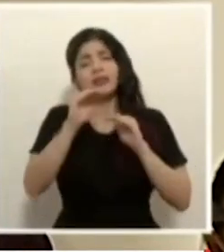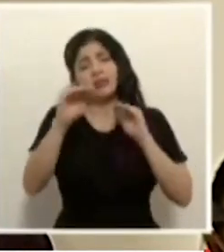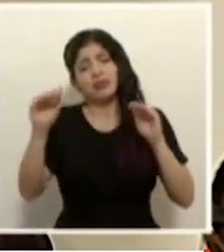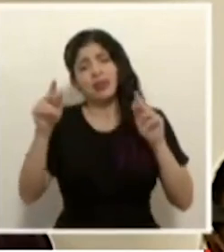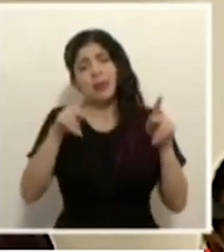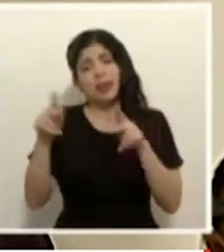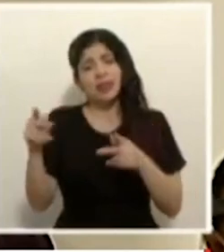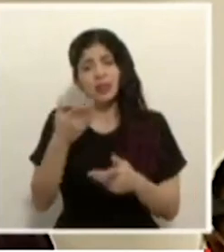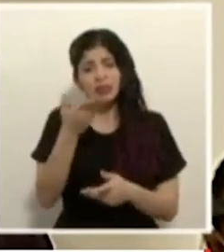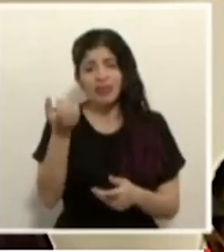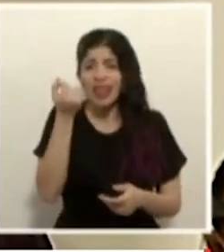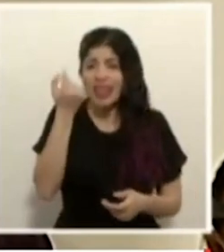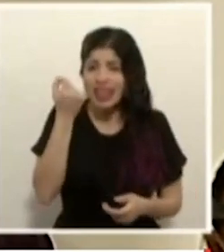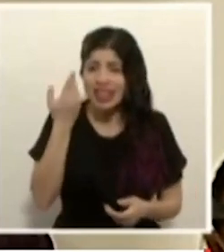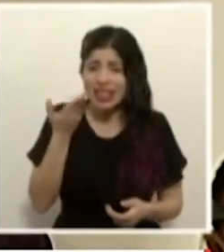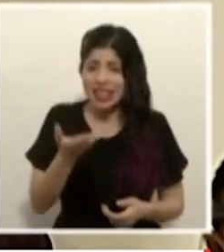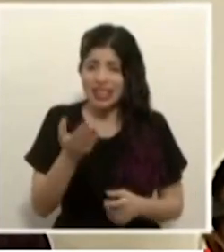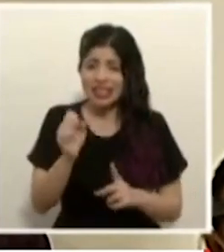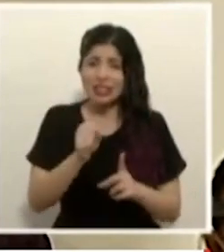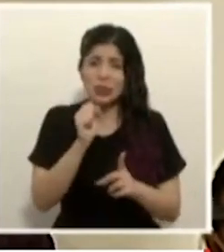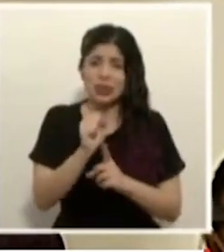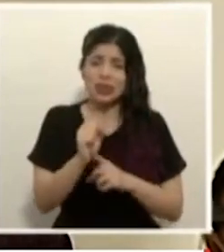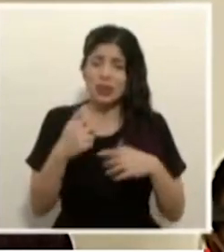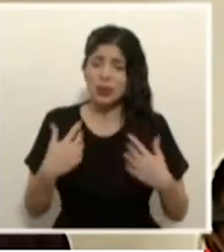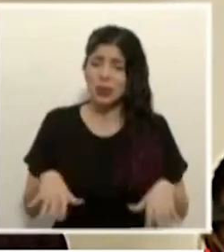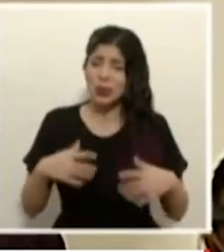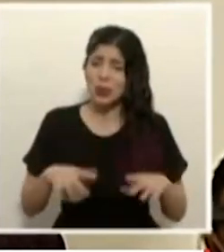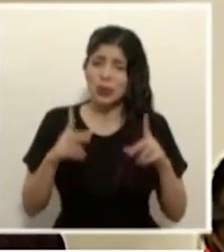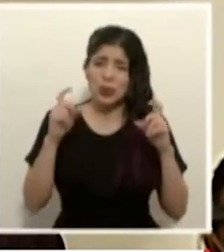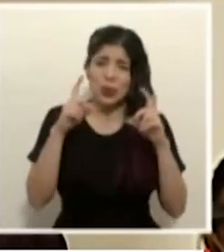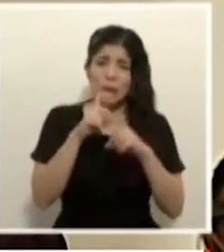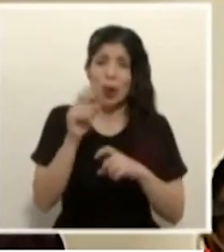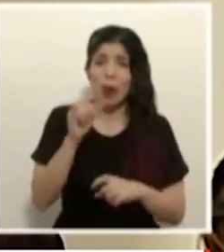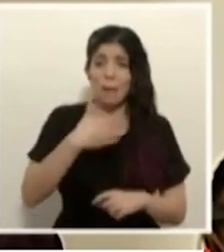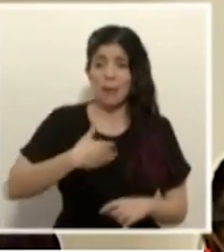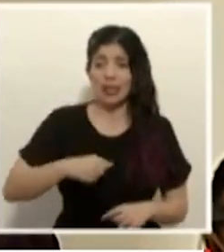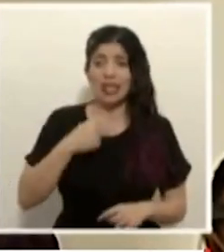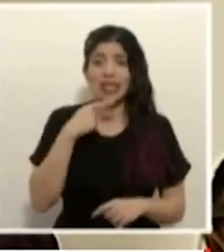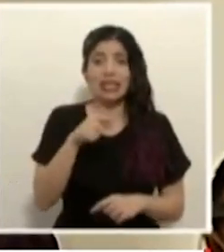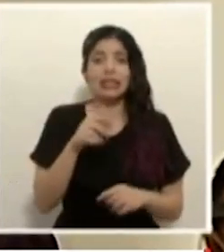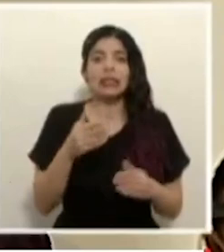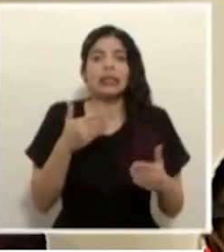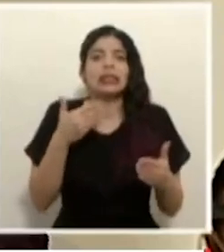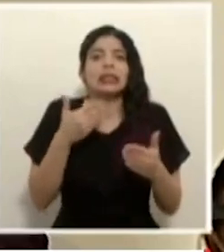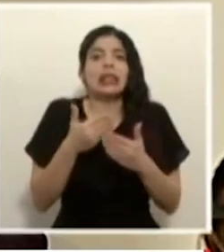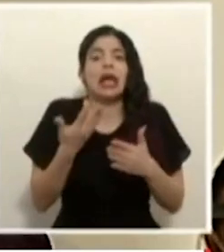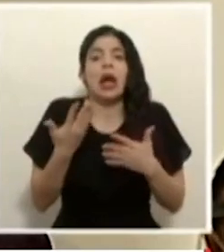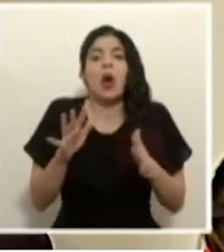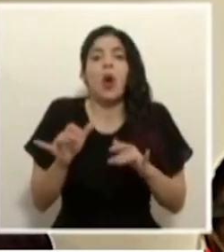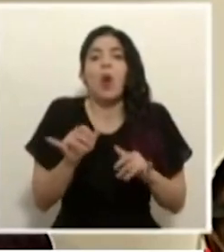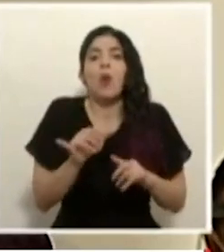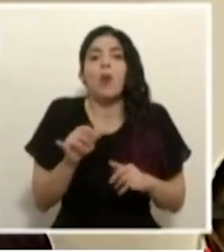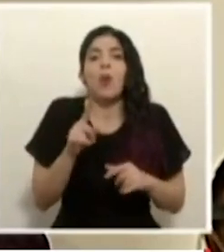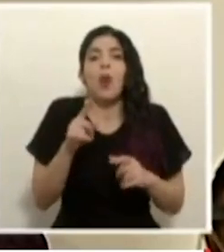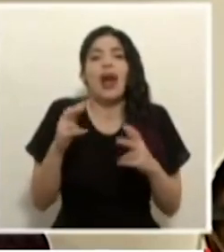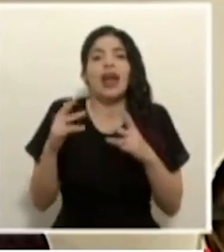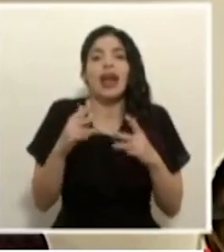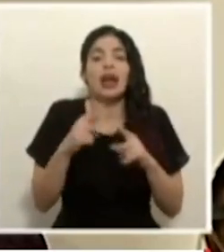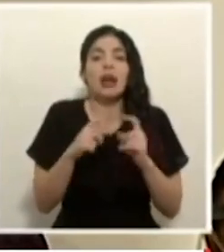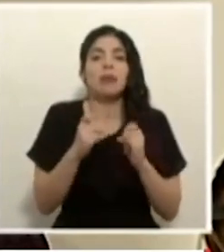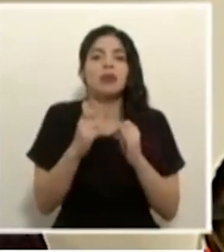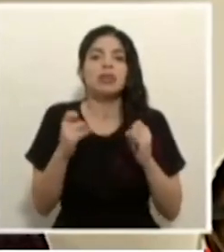entendamos que eso es muy complejo como decía el señor presidente es lo más cercano que hemos tenido una guerra sin necesidad de armas